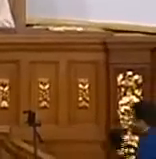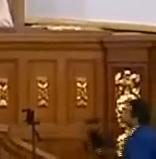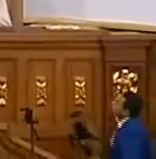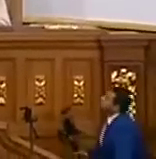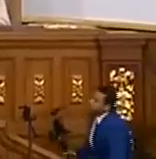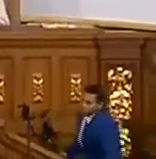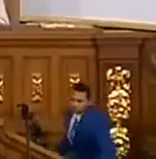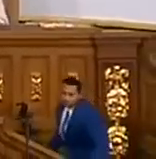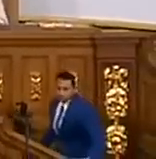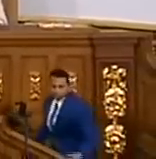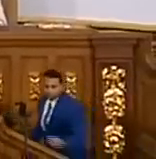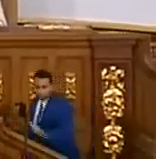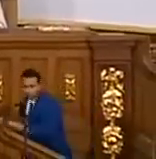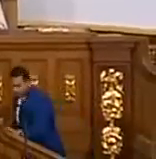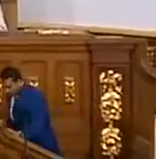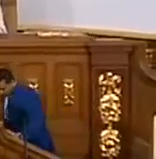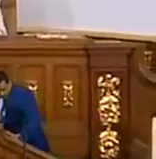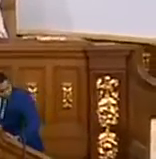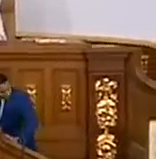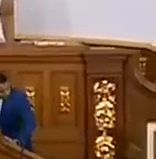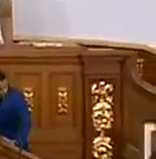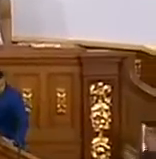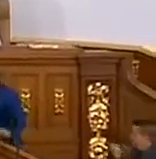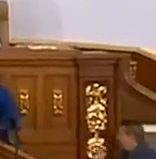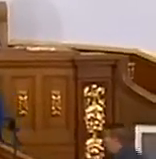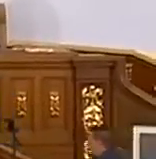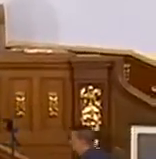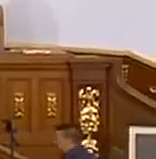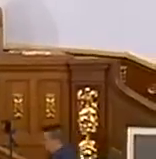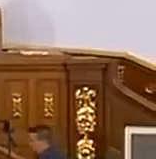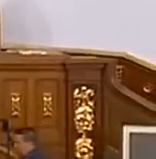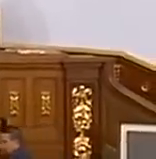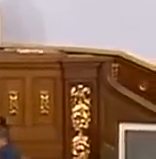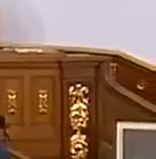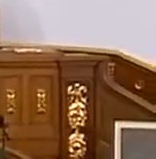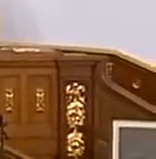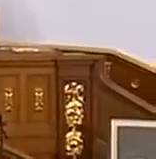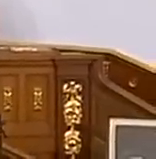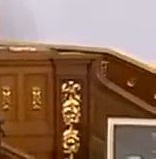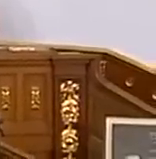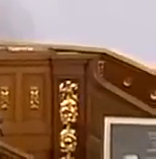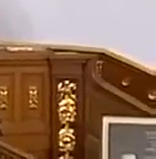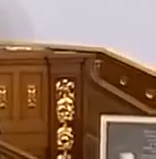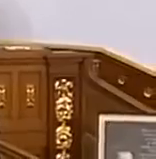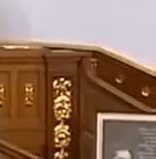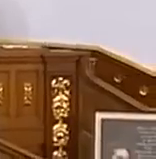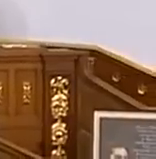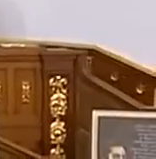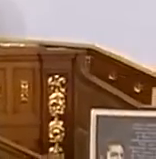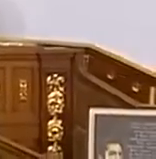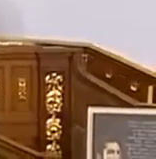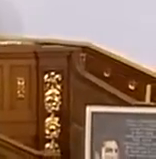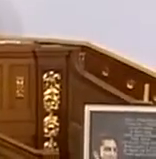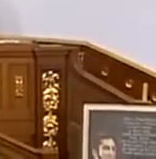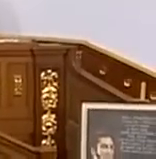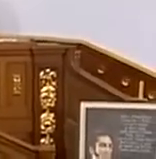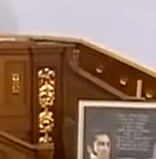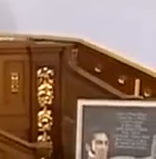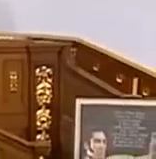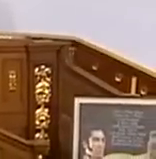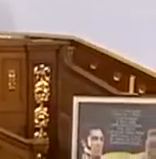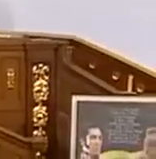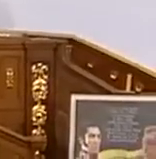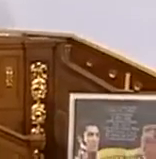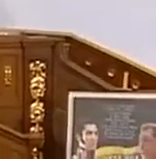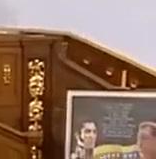se paró y de esta manera concluye la sesión ordinaria del día de hoy 25 de